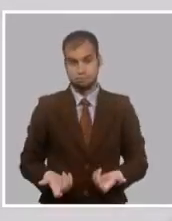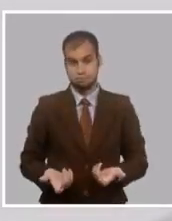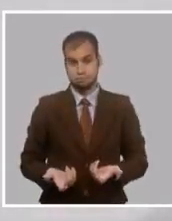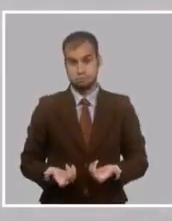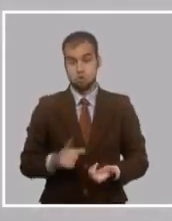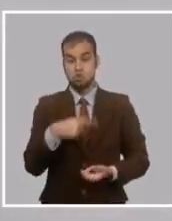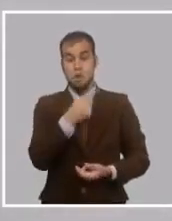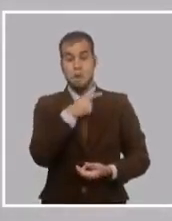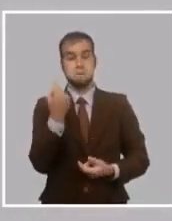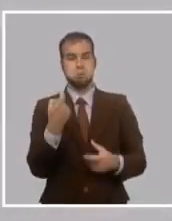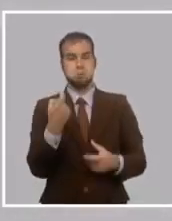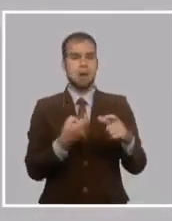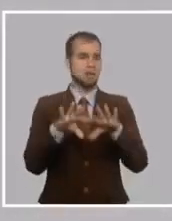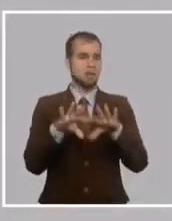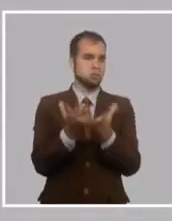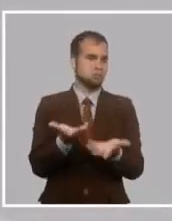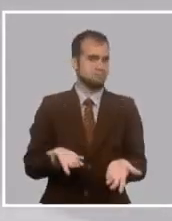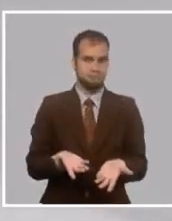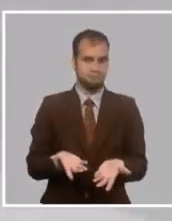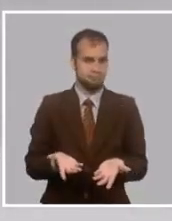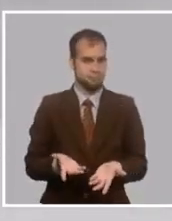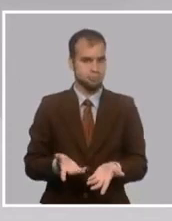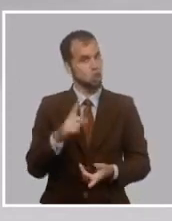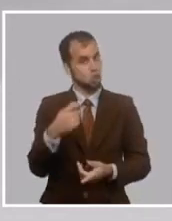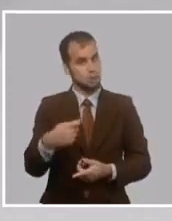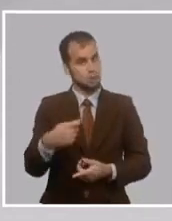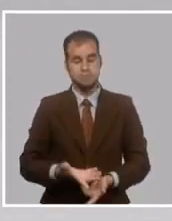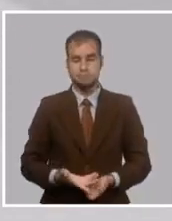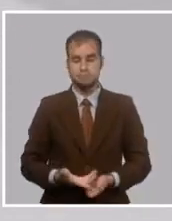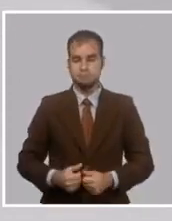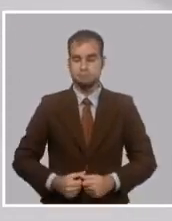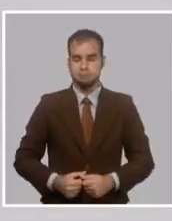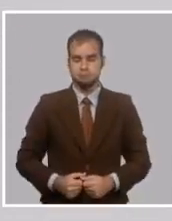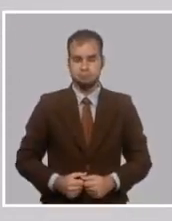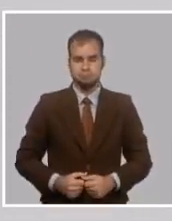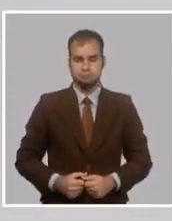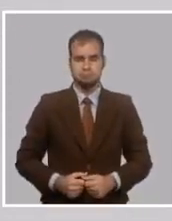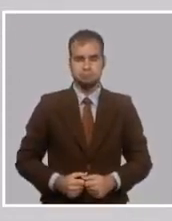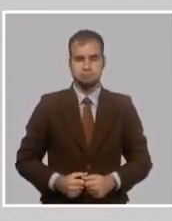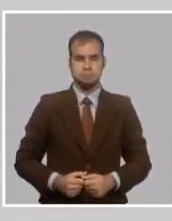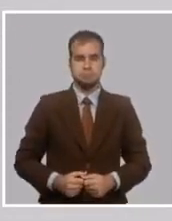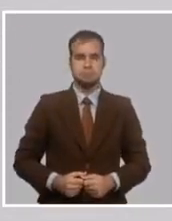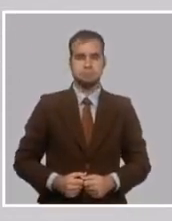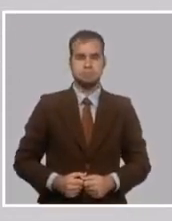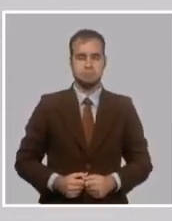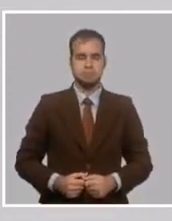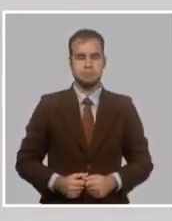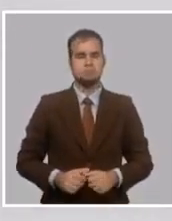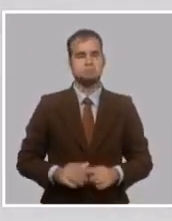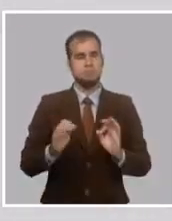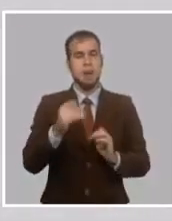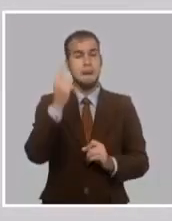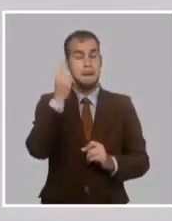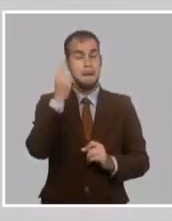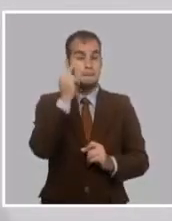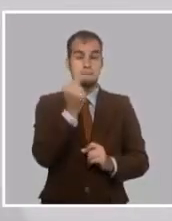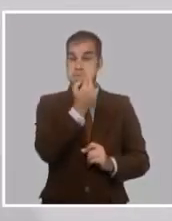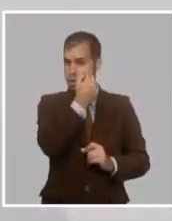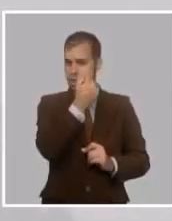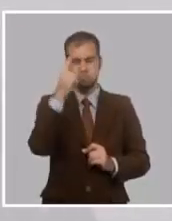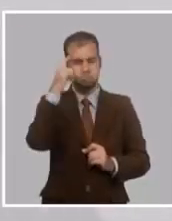caer las armas. Y yo creo que esto fue, digamos, algo sobre lo cual él reflexionó muchísimo